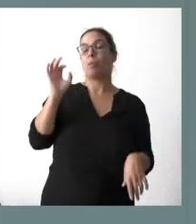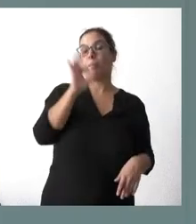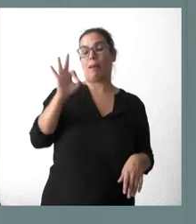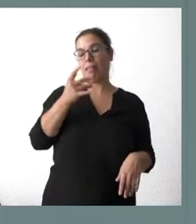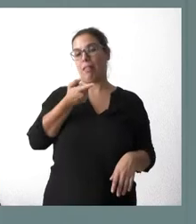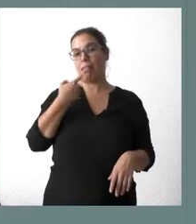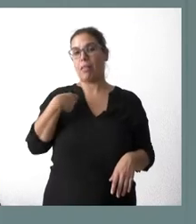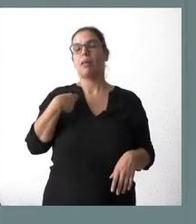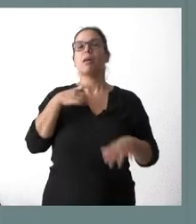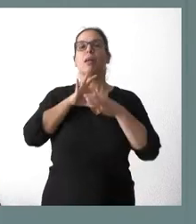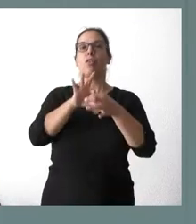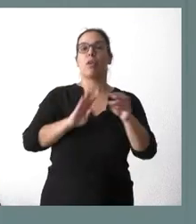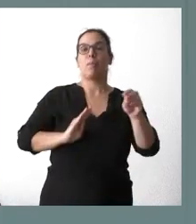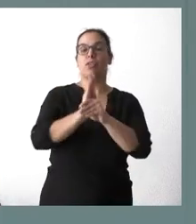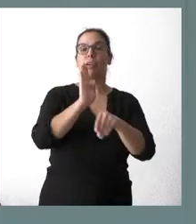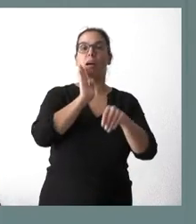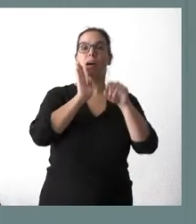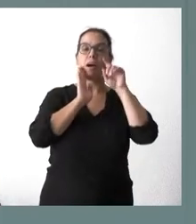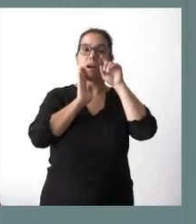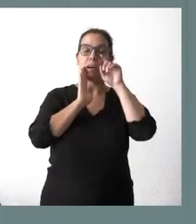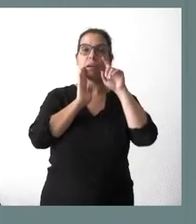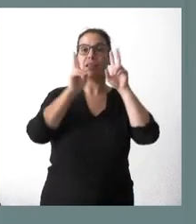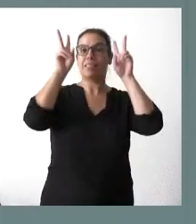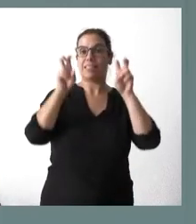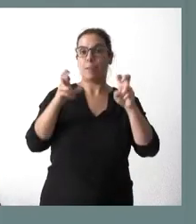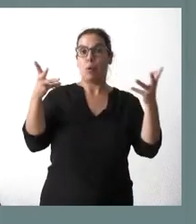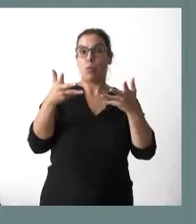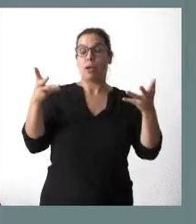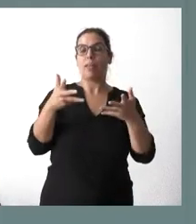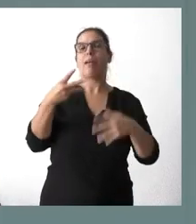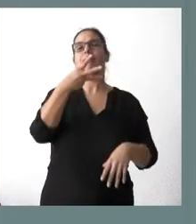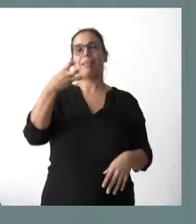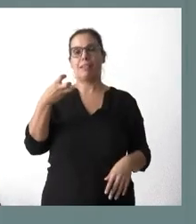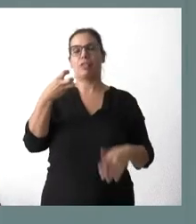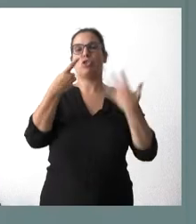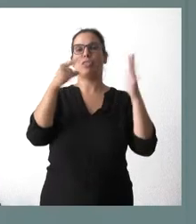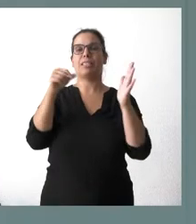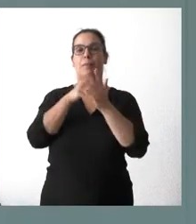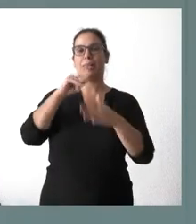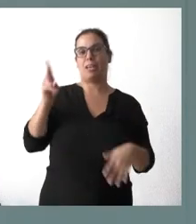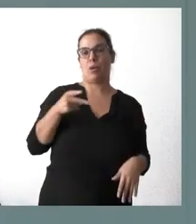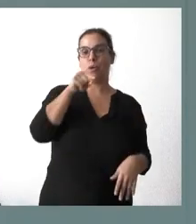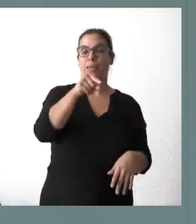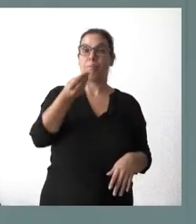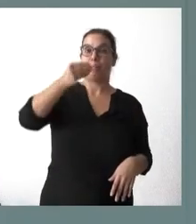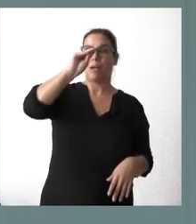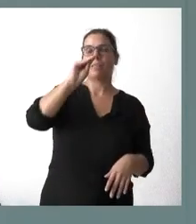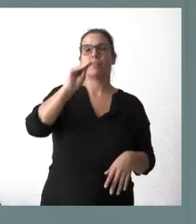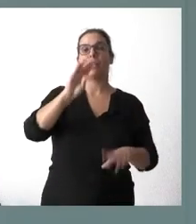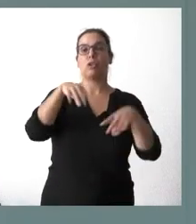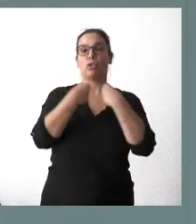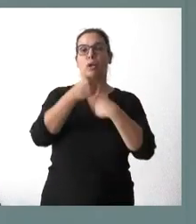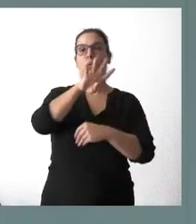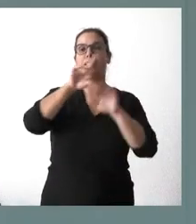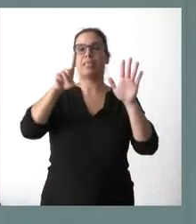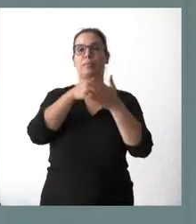relación con las inversiones en todo lo que es el tema de urgencias, 360.000 euros adicionales. Total, 46 millones